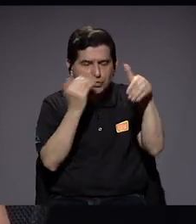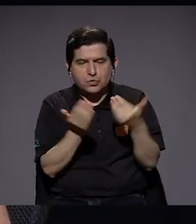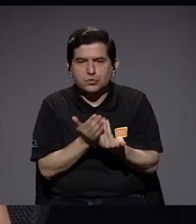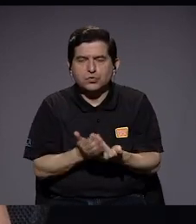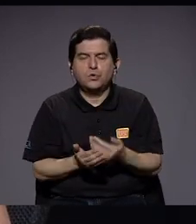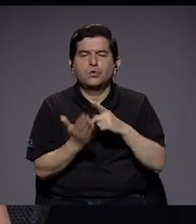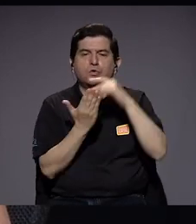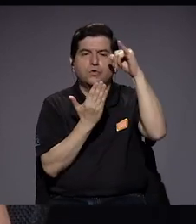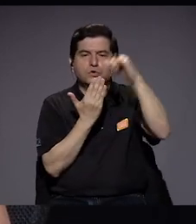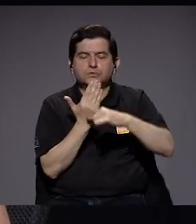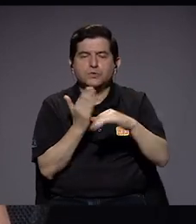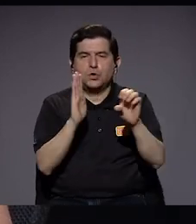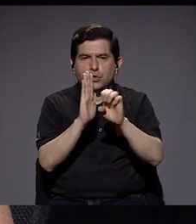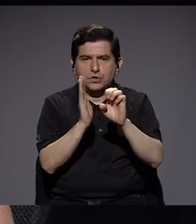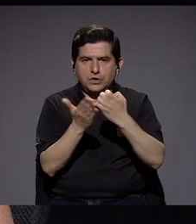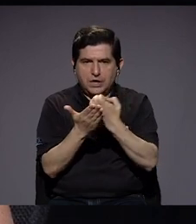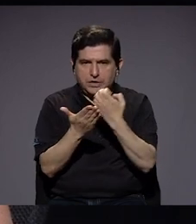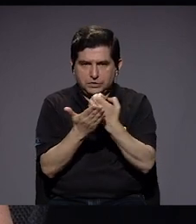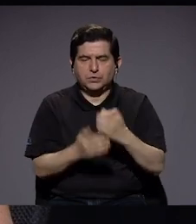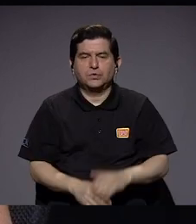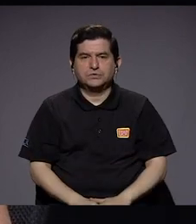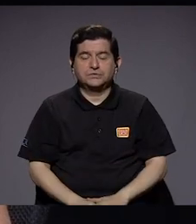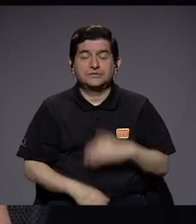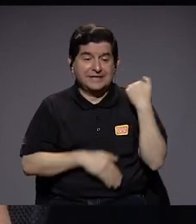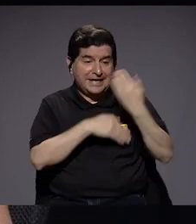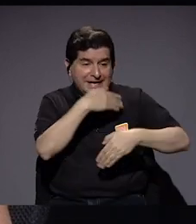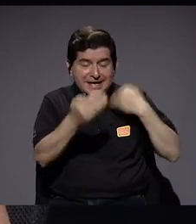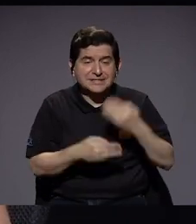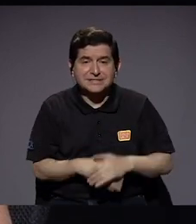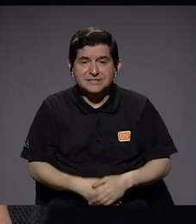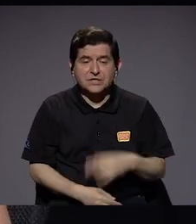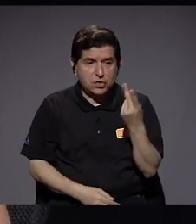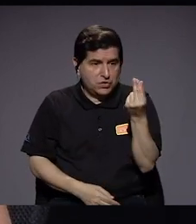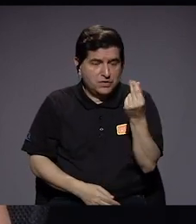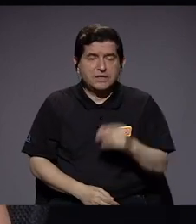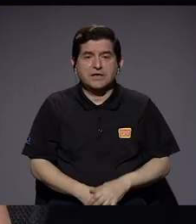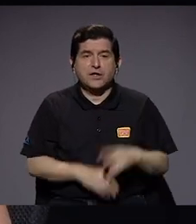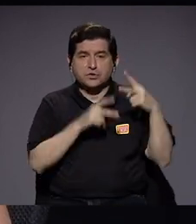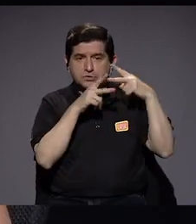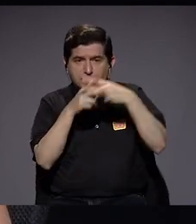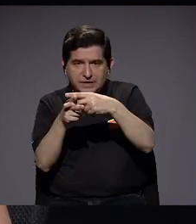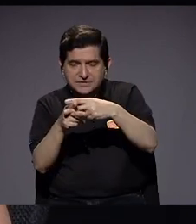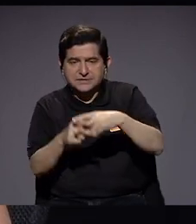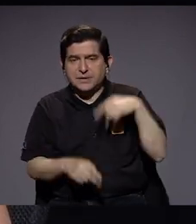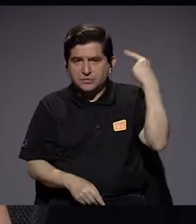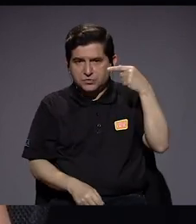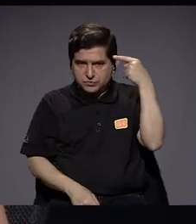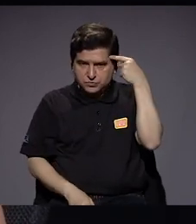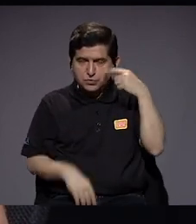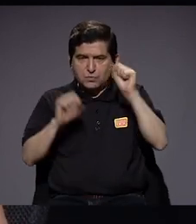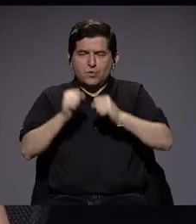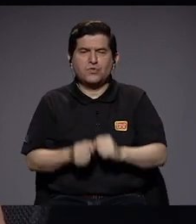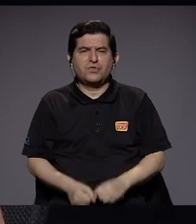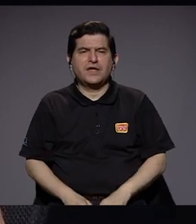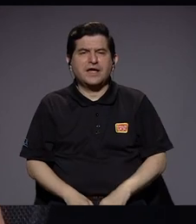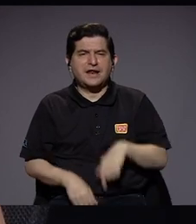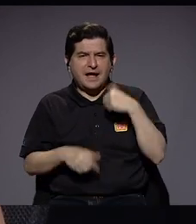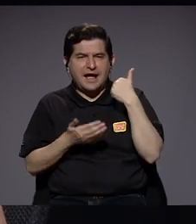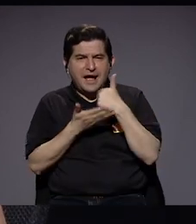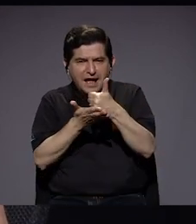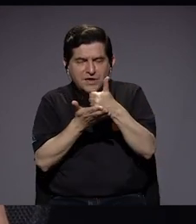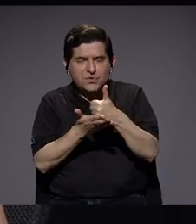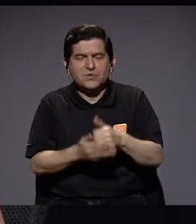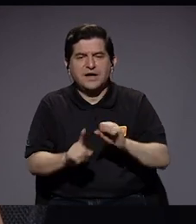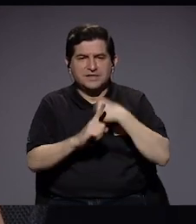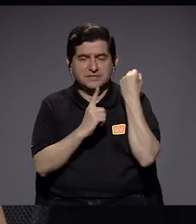proyectos económicos donde estuvo la gestión de recursos de préstamo para el Estado para poder paliar la situación y ahí el bono proteger.